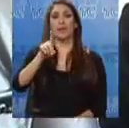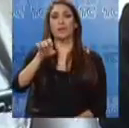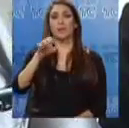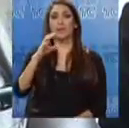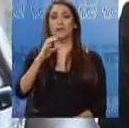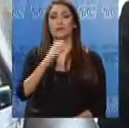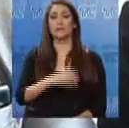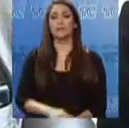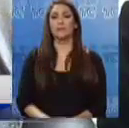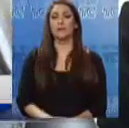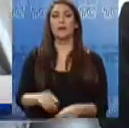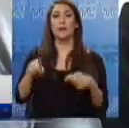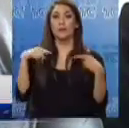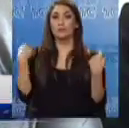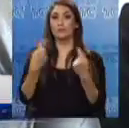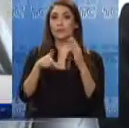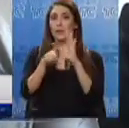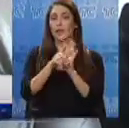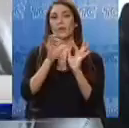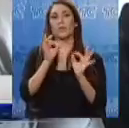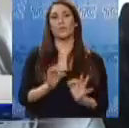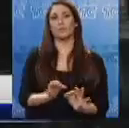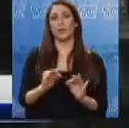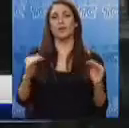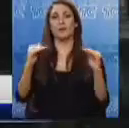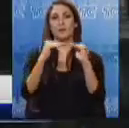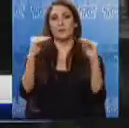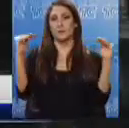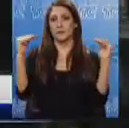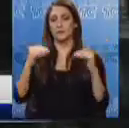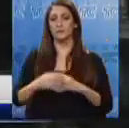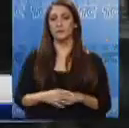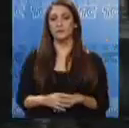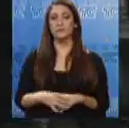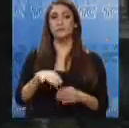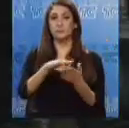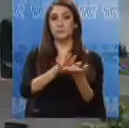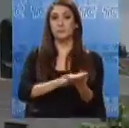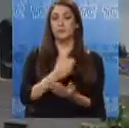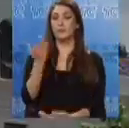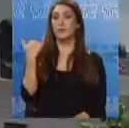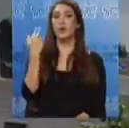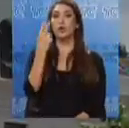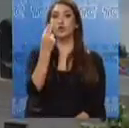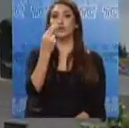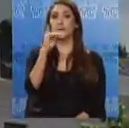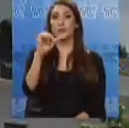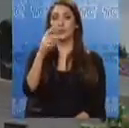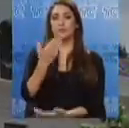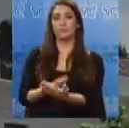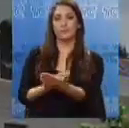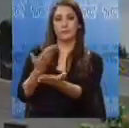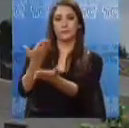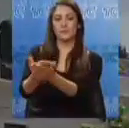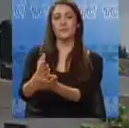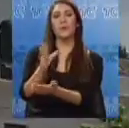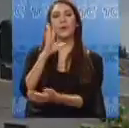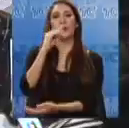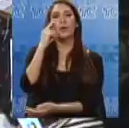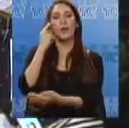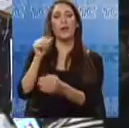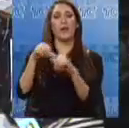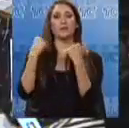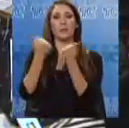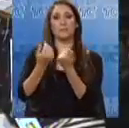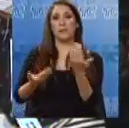proyecto fue enviado el pasado 12 de julio por el presidente de la República a la